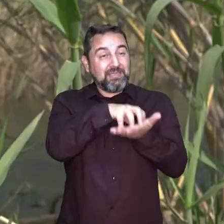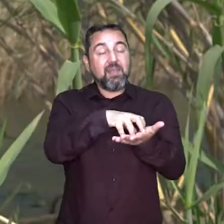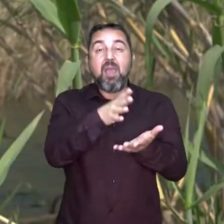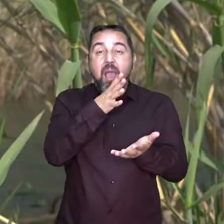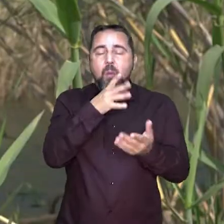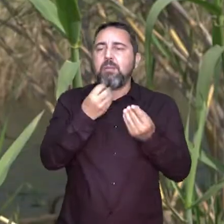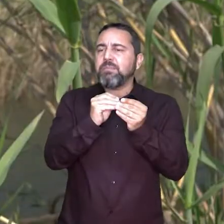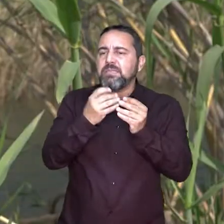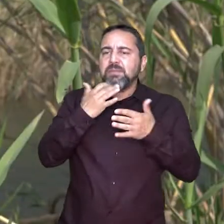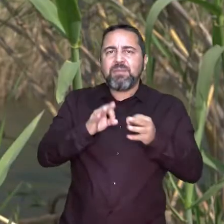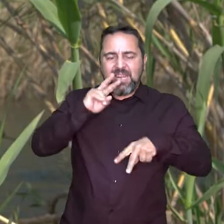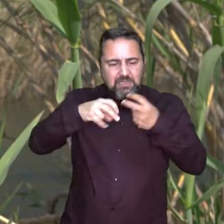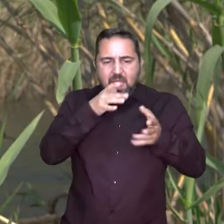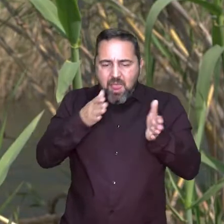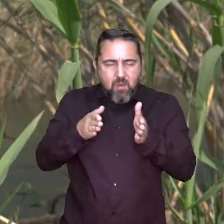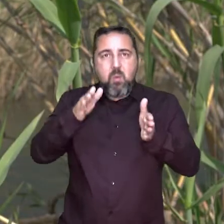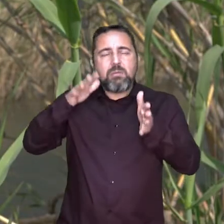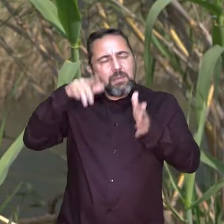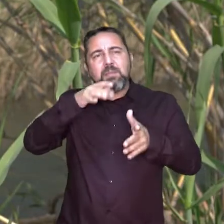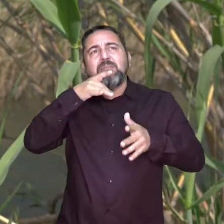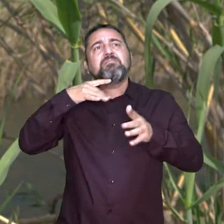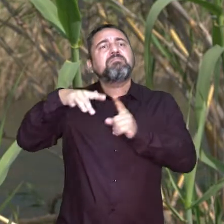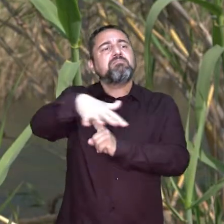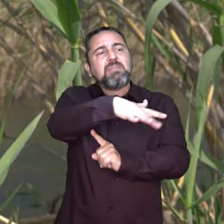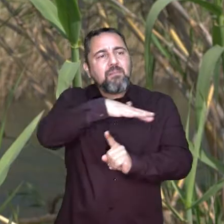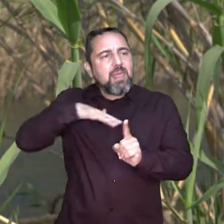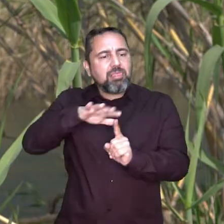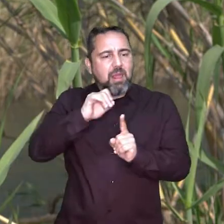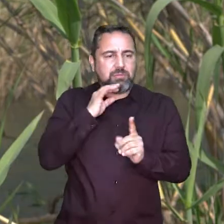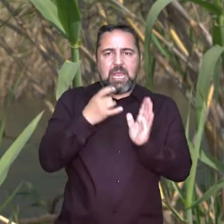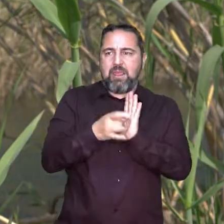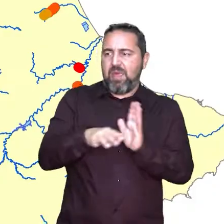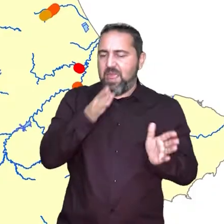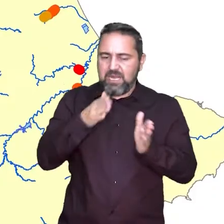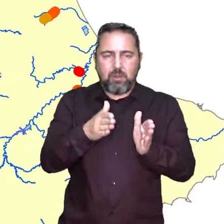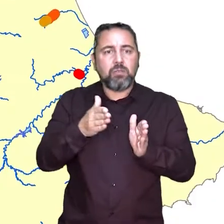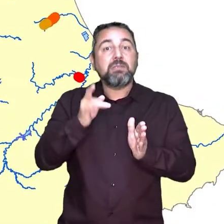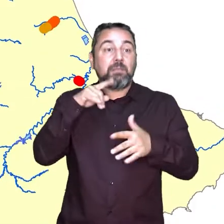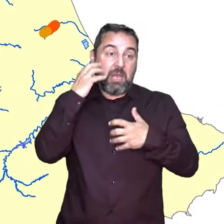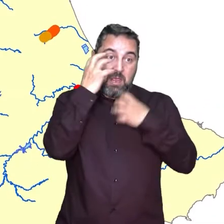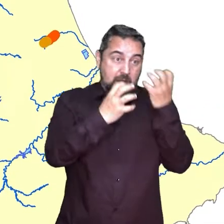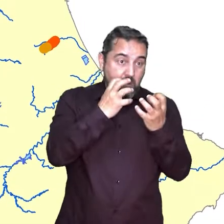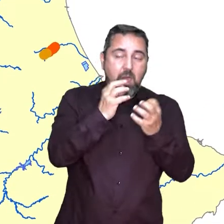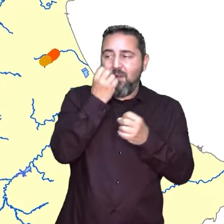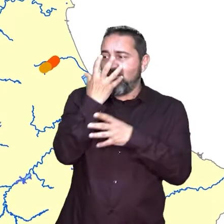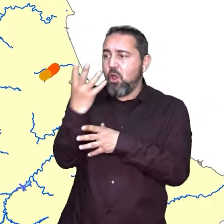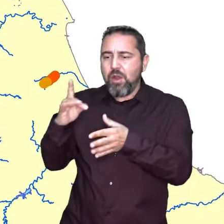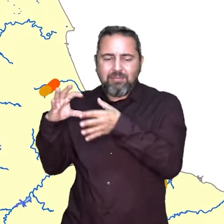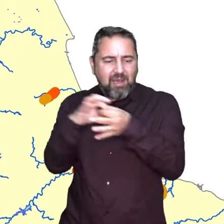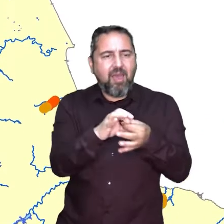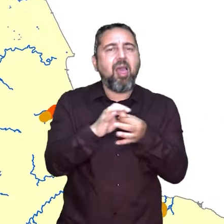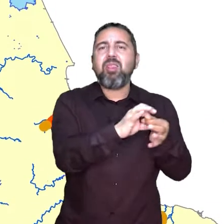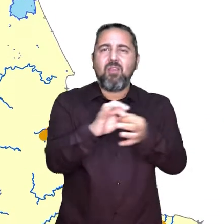La Comisaría de Aguas realiza actuaciones de restauración fluvial para recuperar la calidad ambiental de sus ríos, tanto en lo que se refiere a fauna